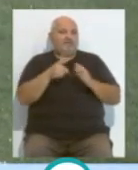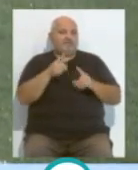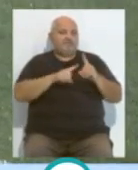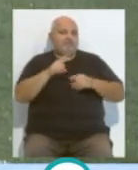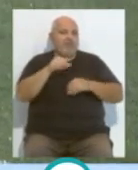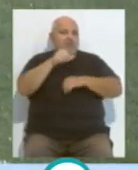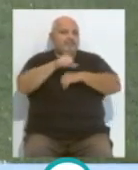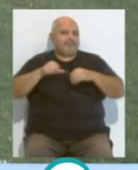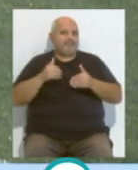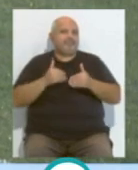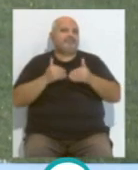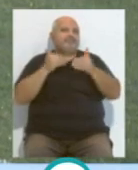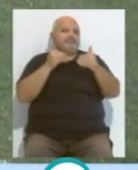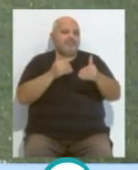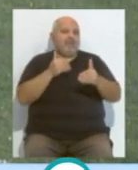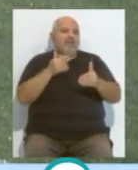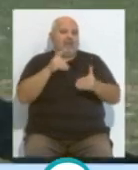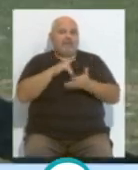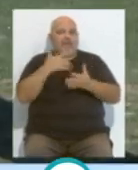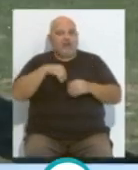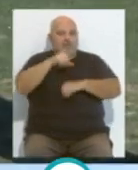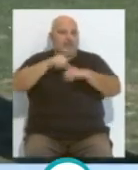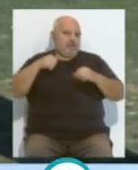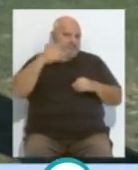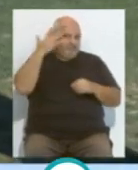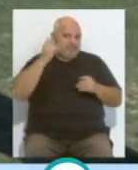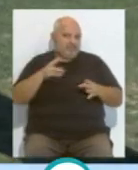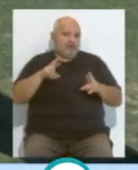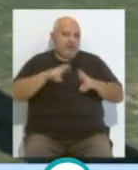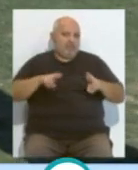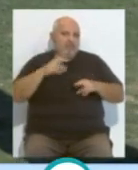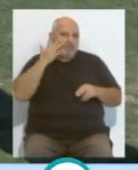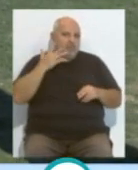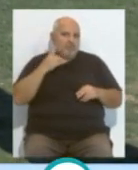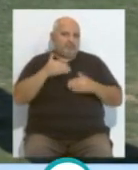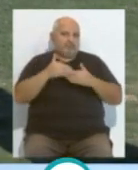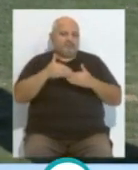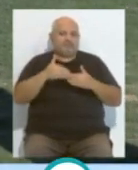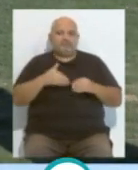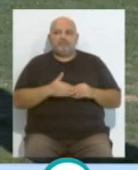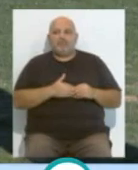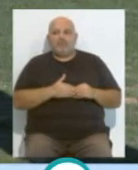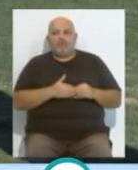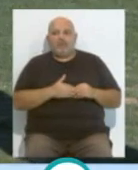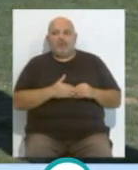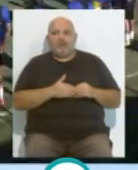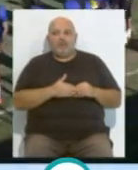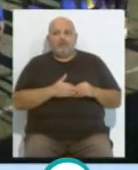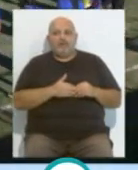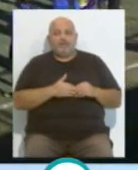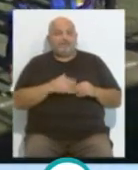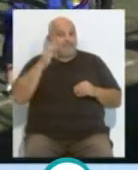intervención quirúrgica y queda todavía un tiempito para recuperar el 100%. Sí, verdad que, bueno,